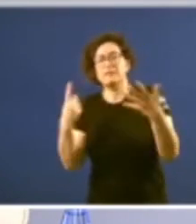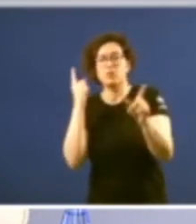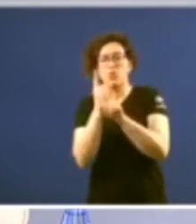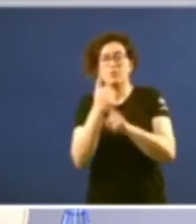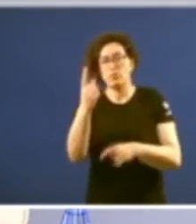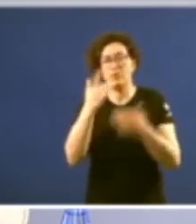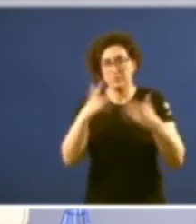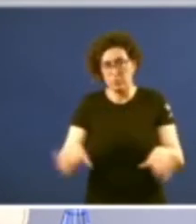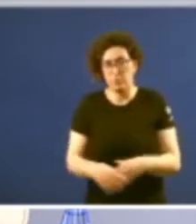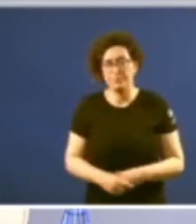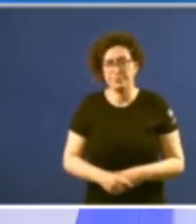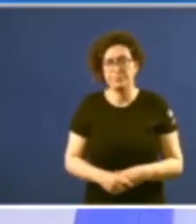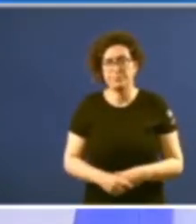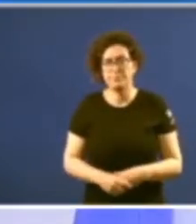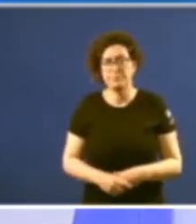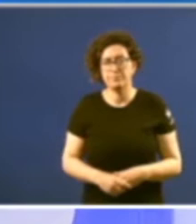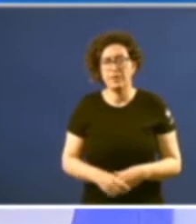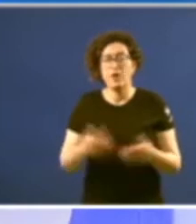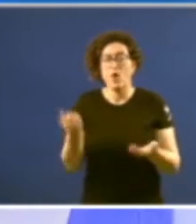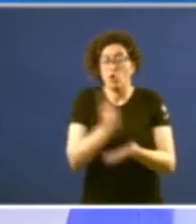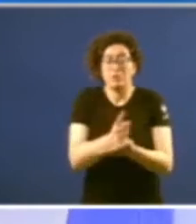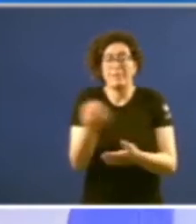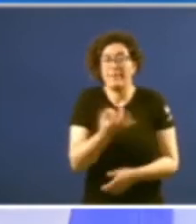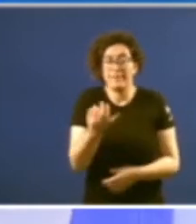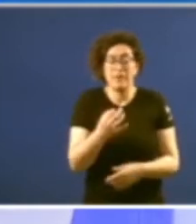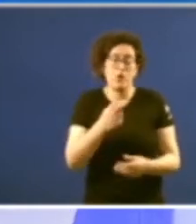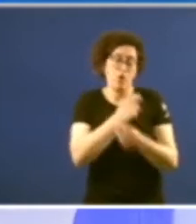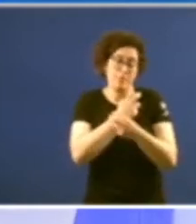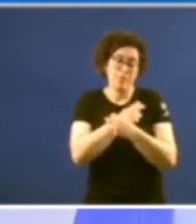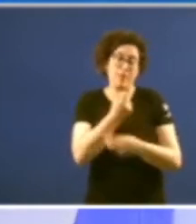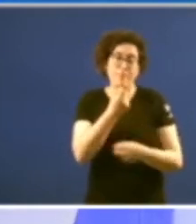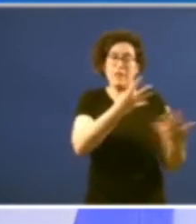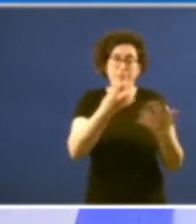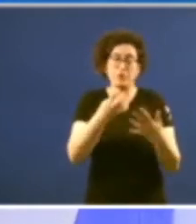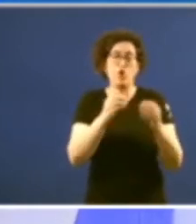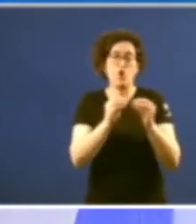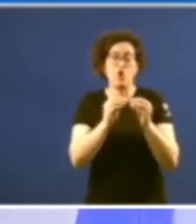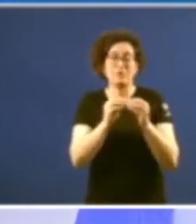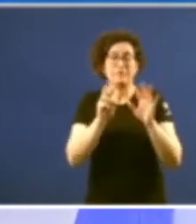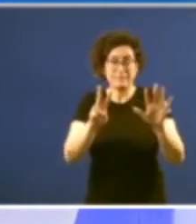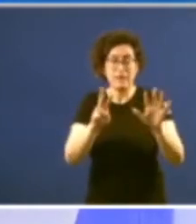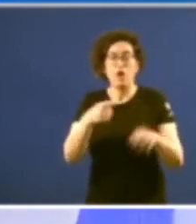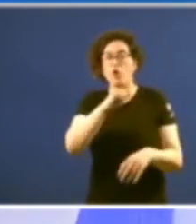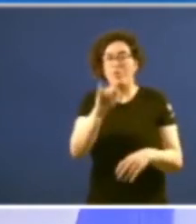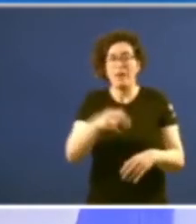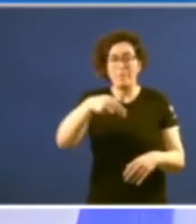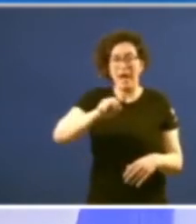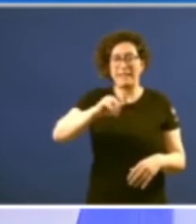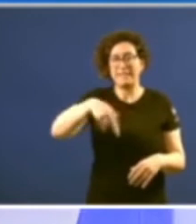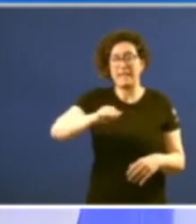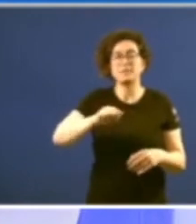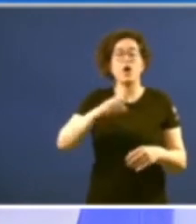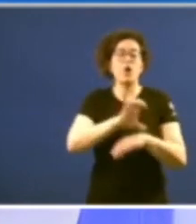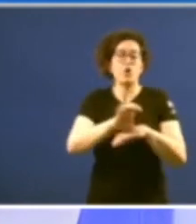astendeu de novo en novembro de 1987 González Magiriñas consellero da